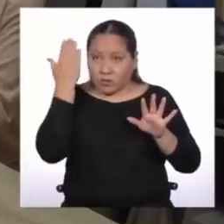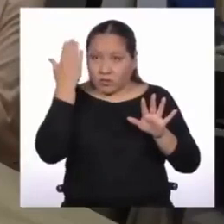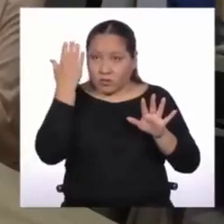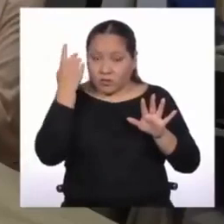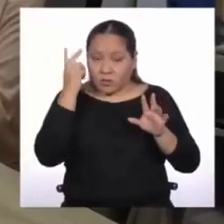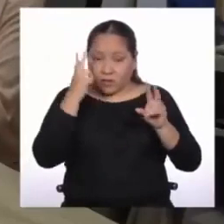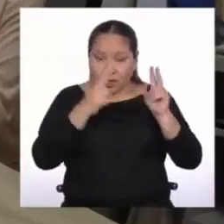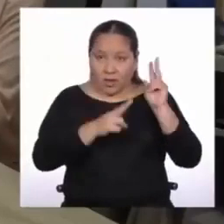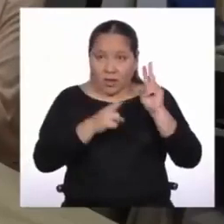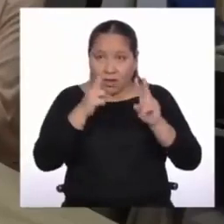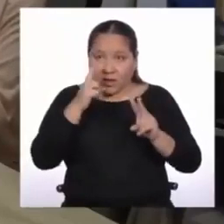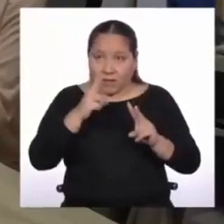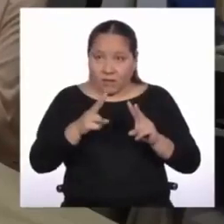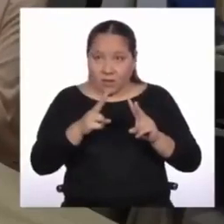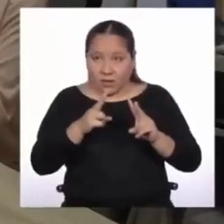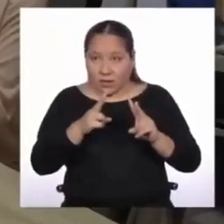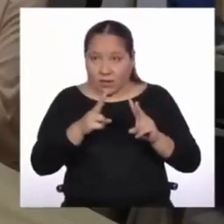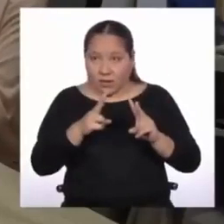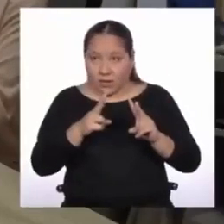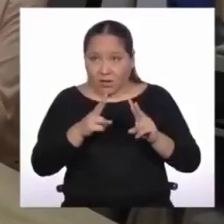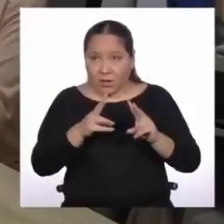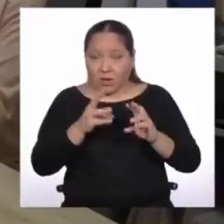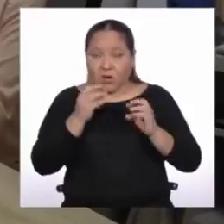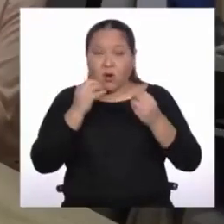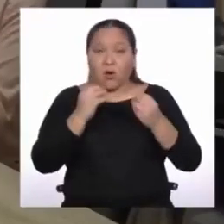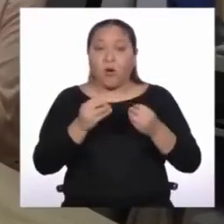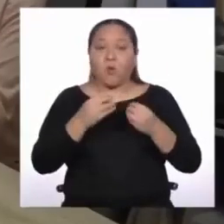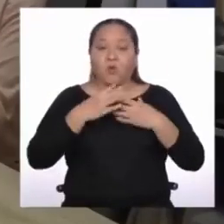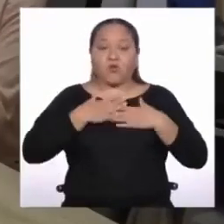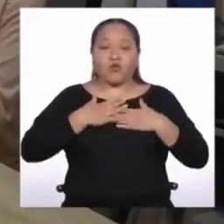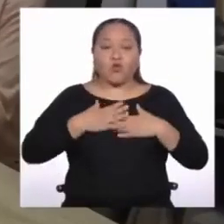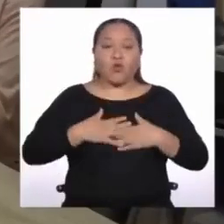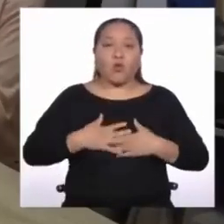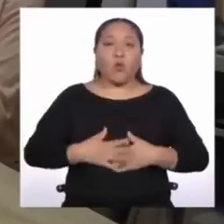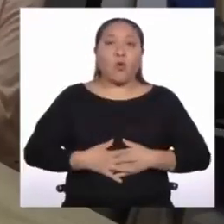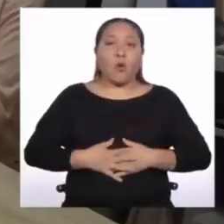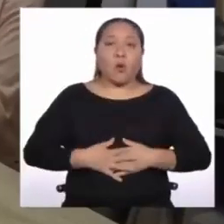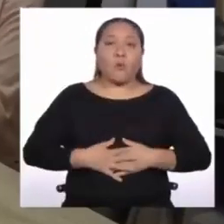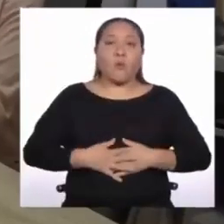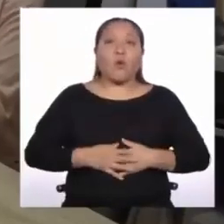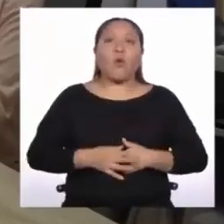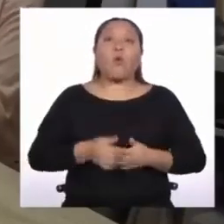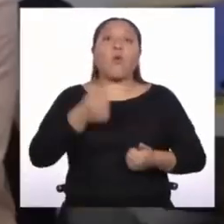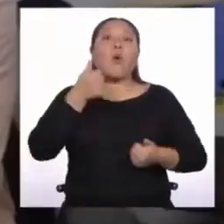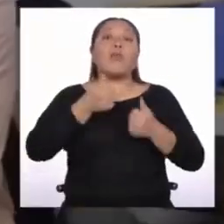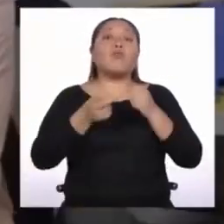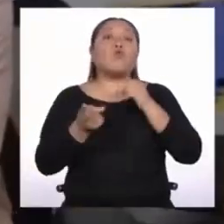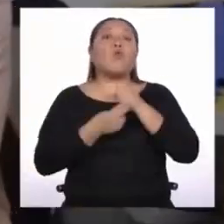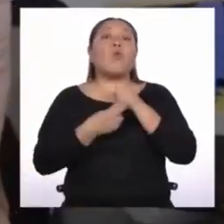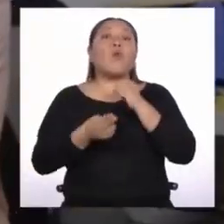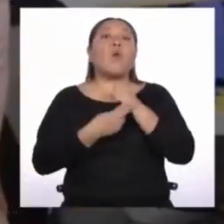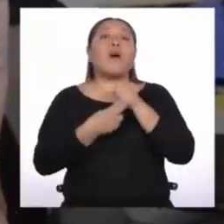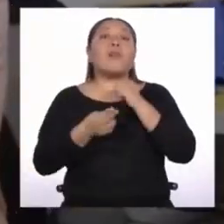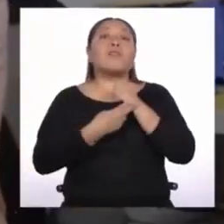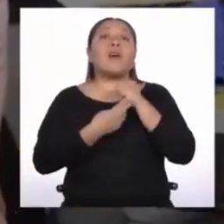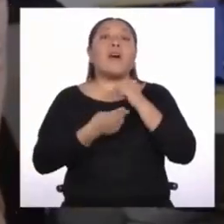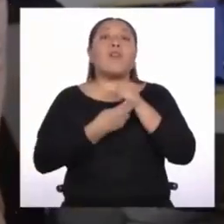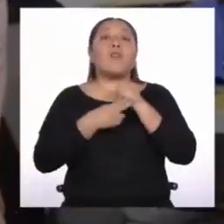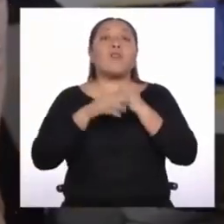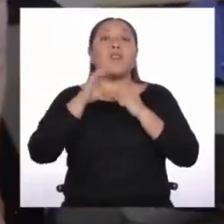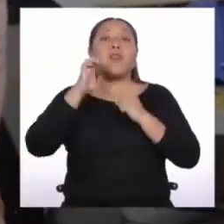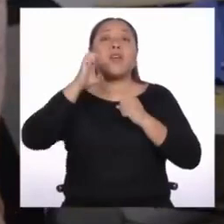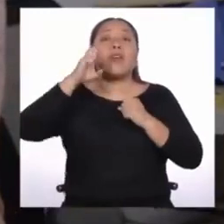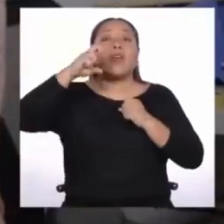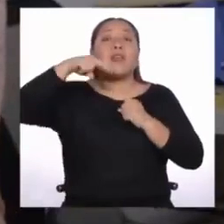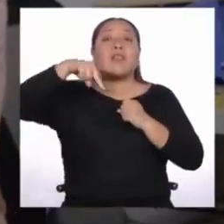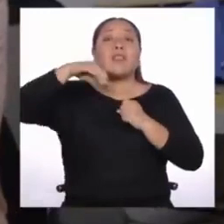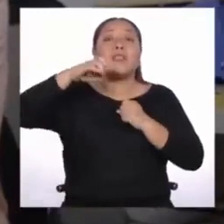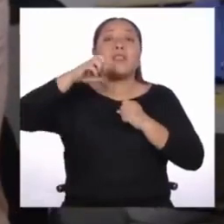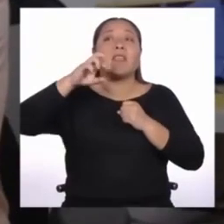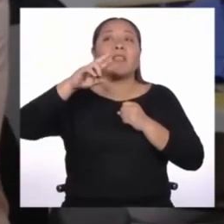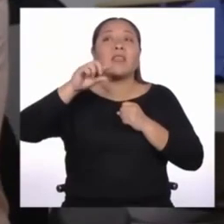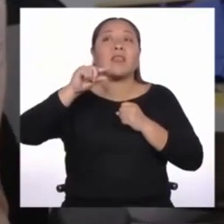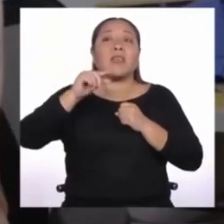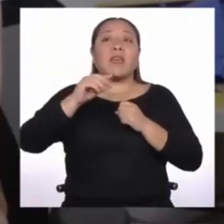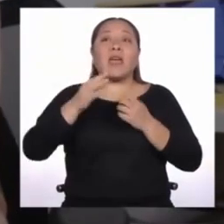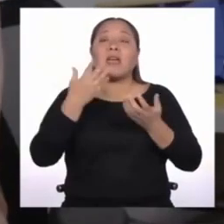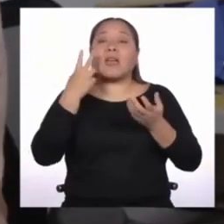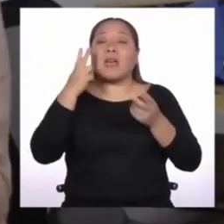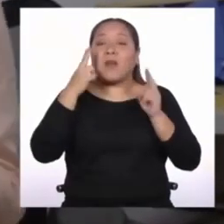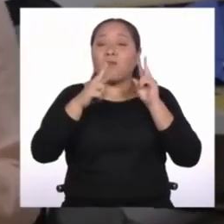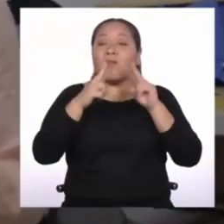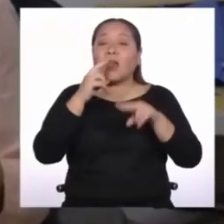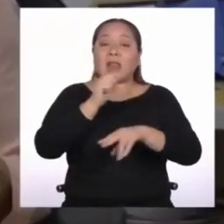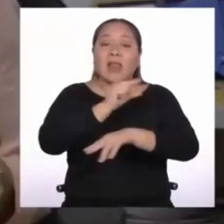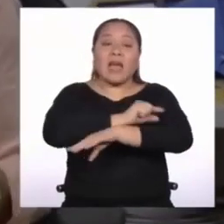evaluar cómo va tu composición corporal, cómo van las reservas de energía. Ok. Entonces, hay que evaluar tu grasa.